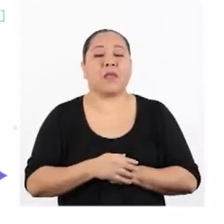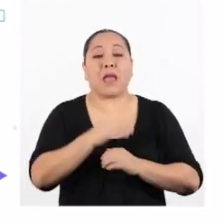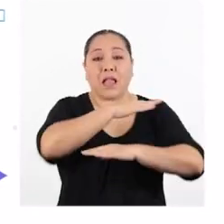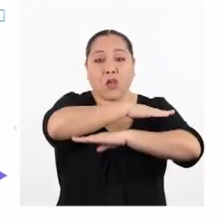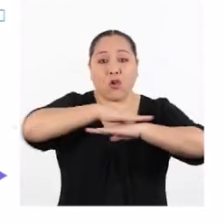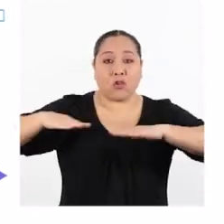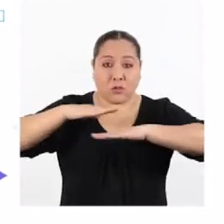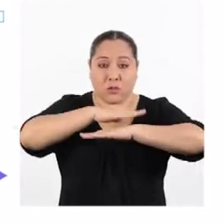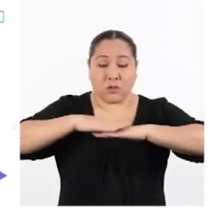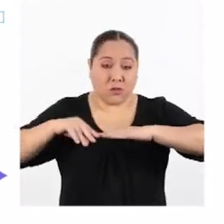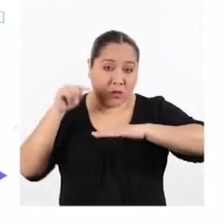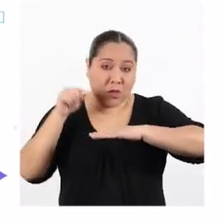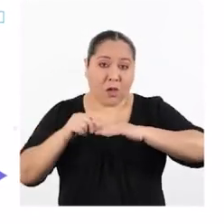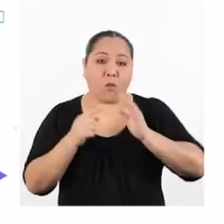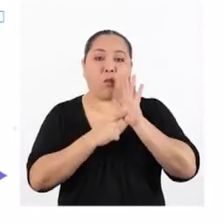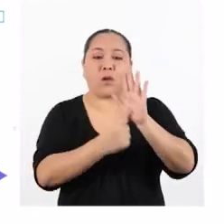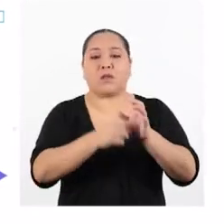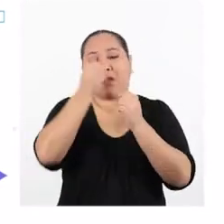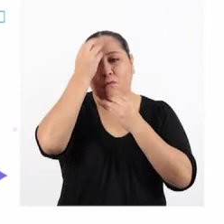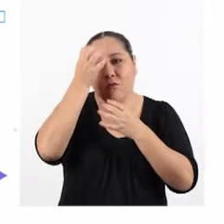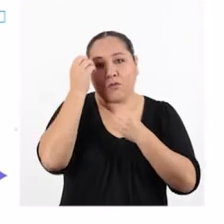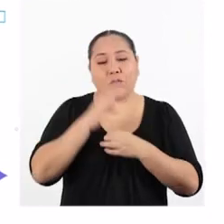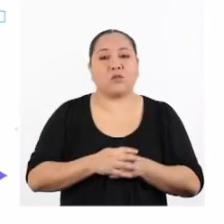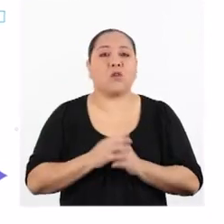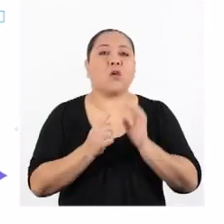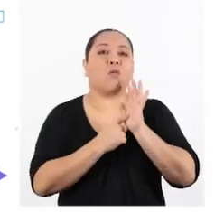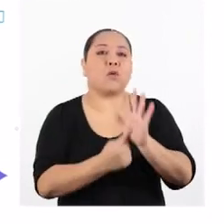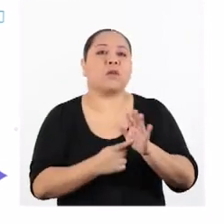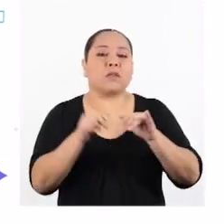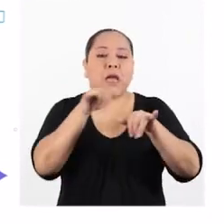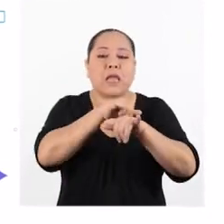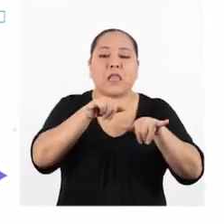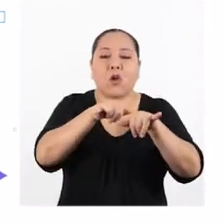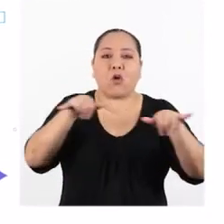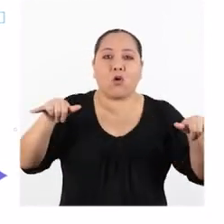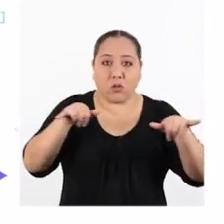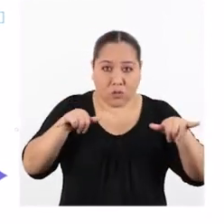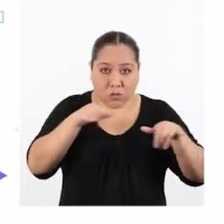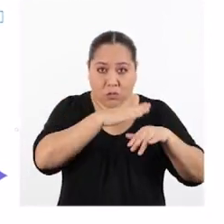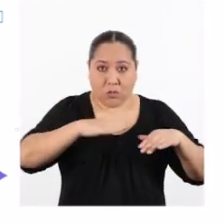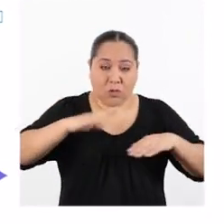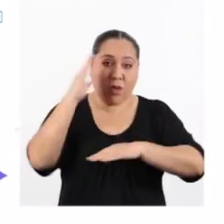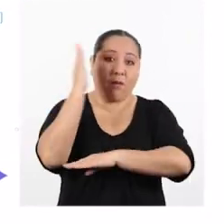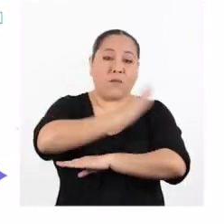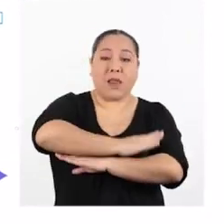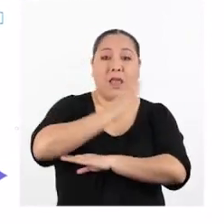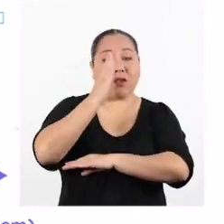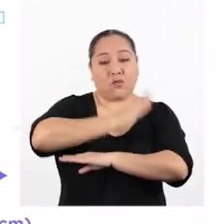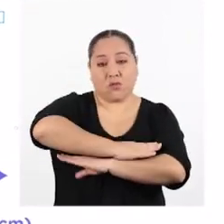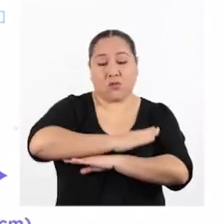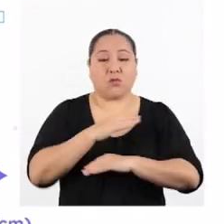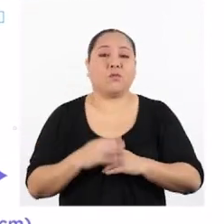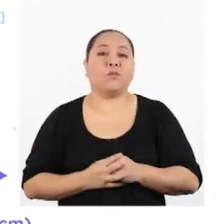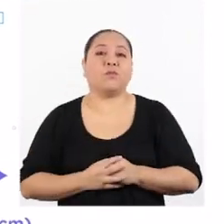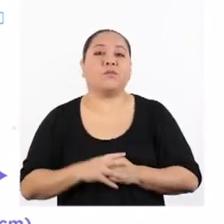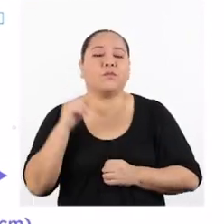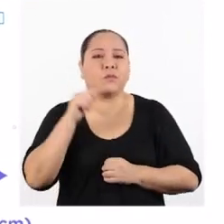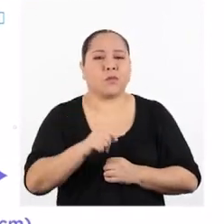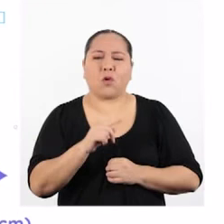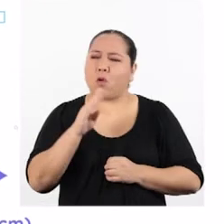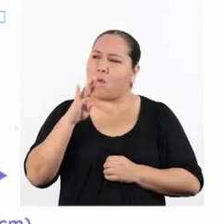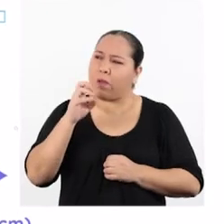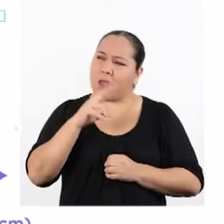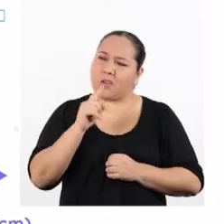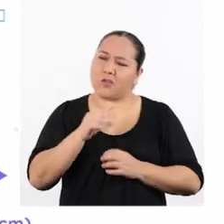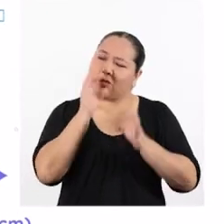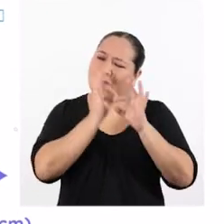horizontal muestra los datos que expresan las longitudes medidas del brazo de resistencia. Un brazo